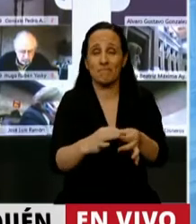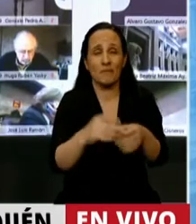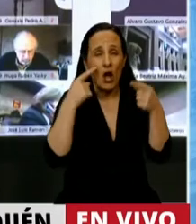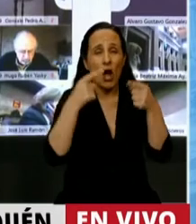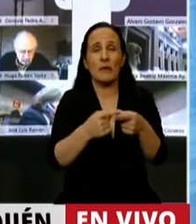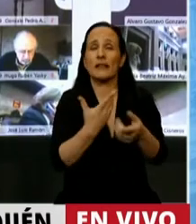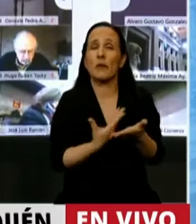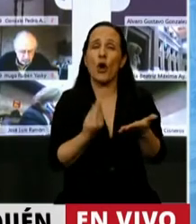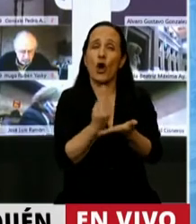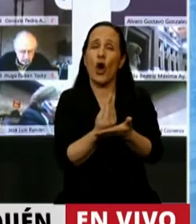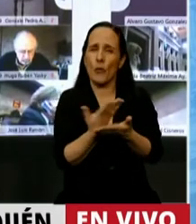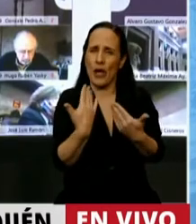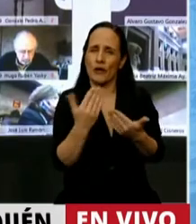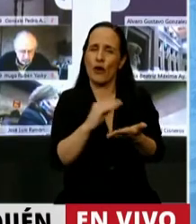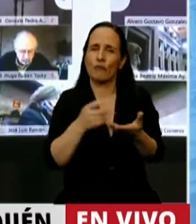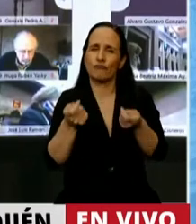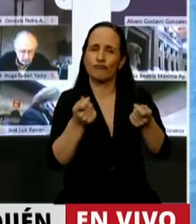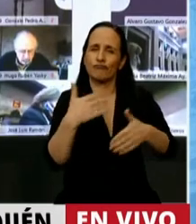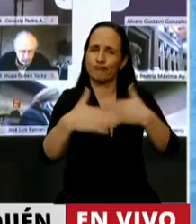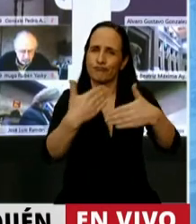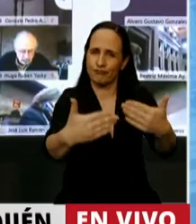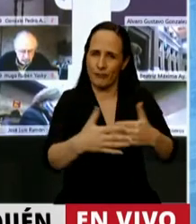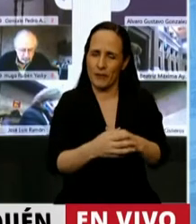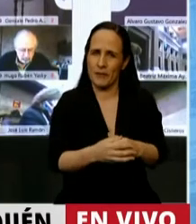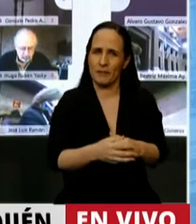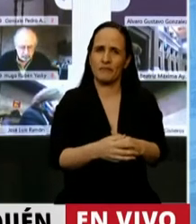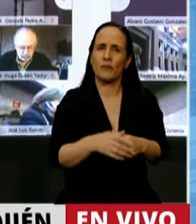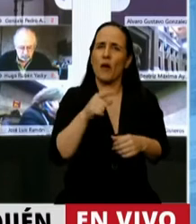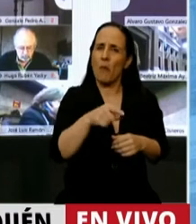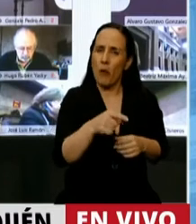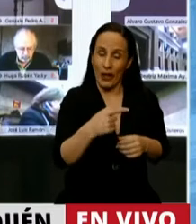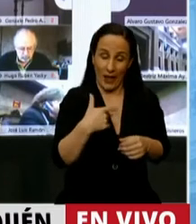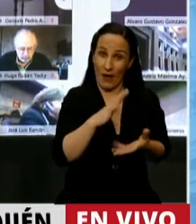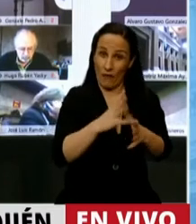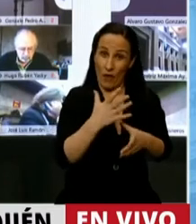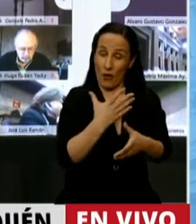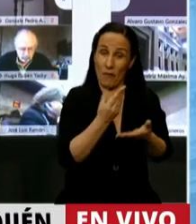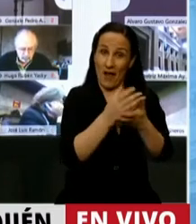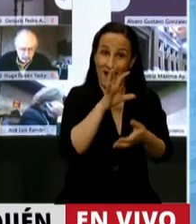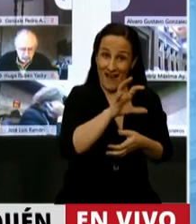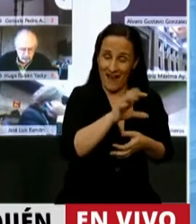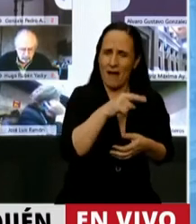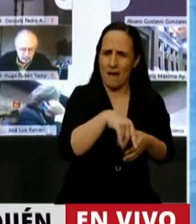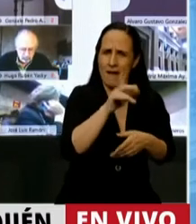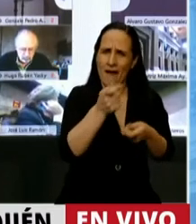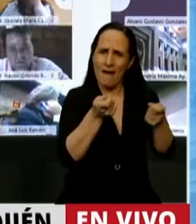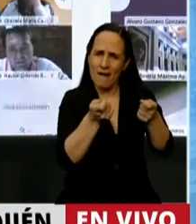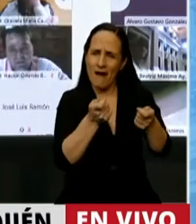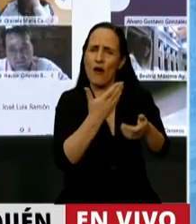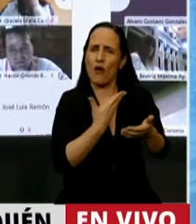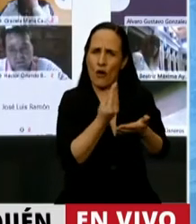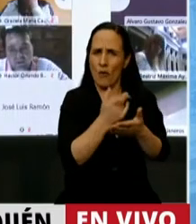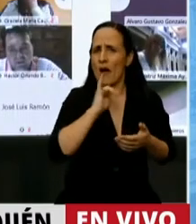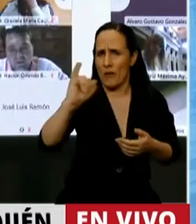partido provincial es un partido de gobierno, un partido de gestión. Desde esta perspectiva adelanto que